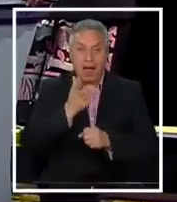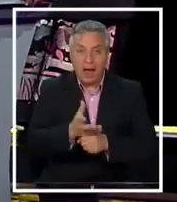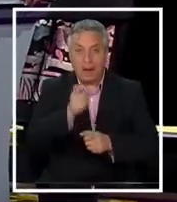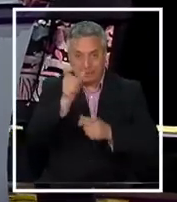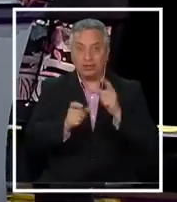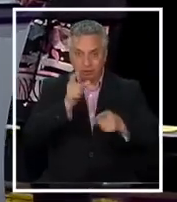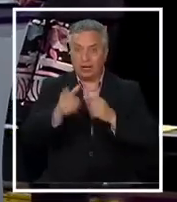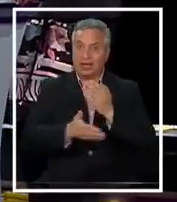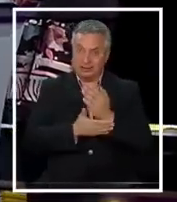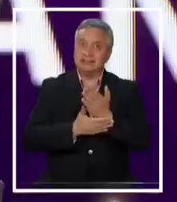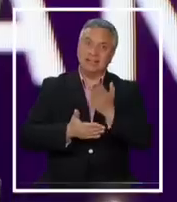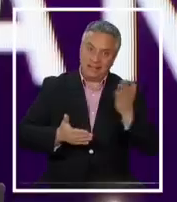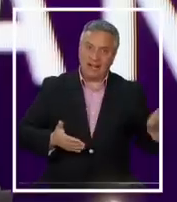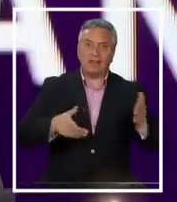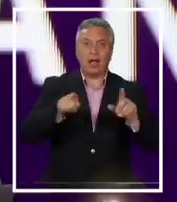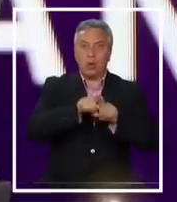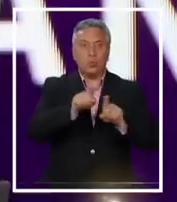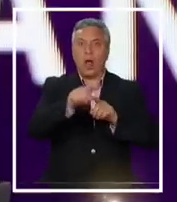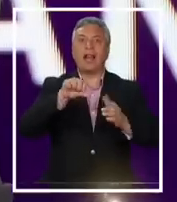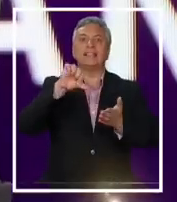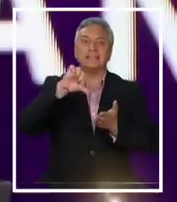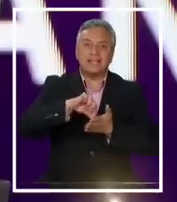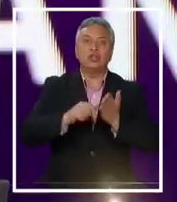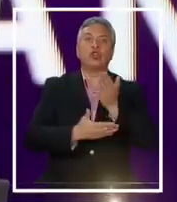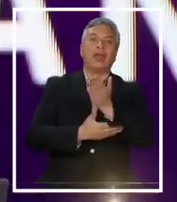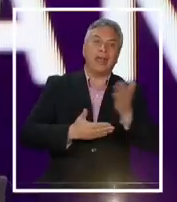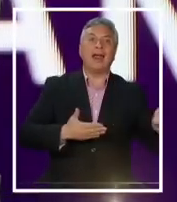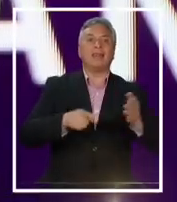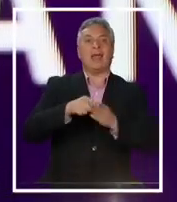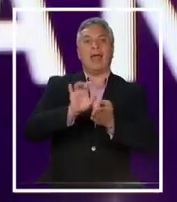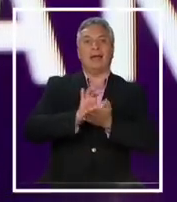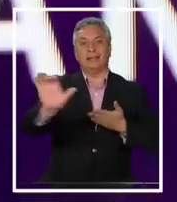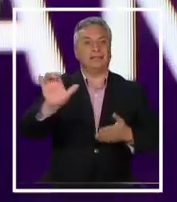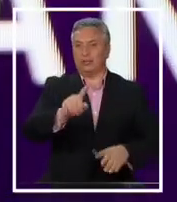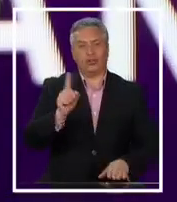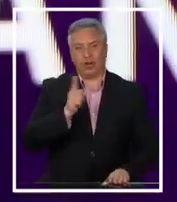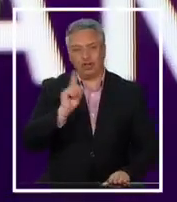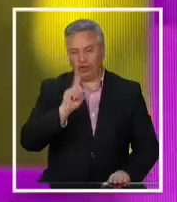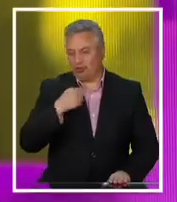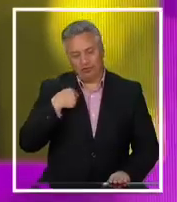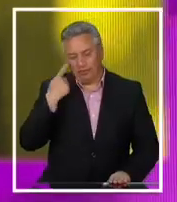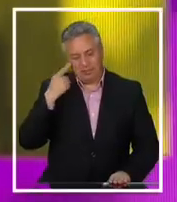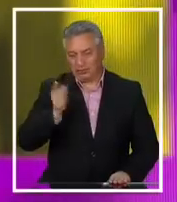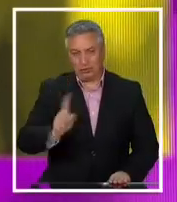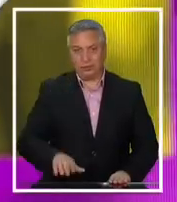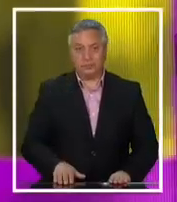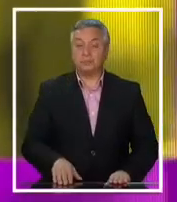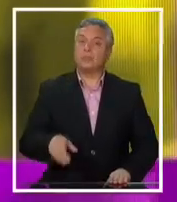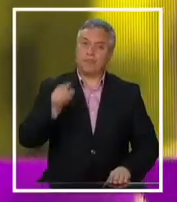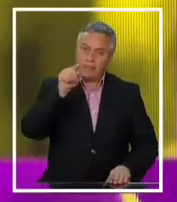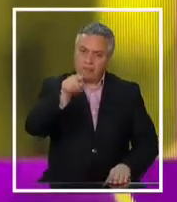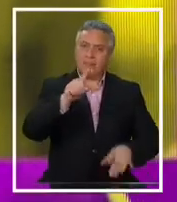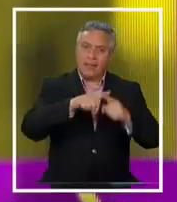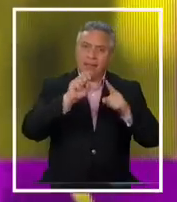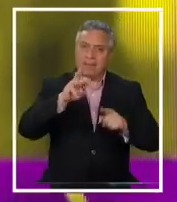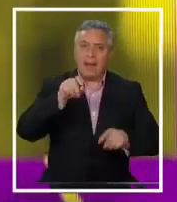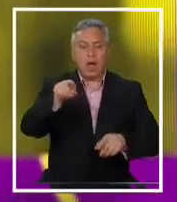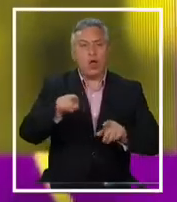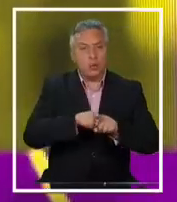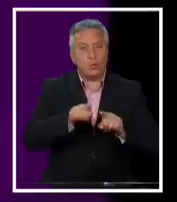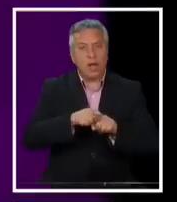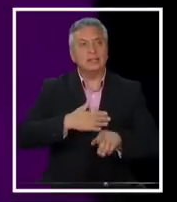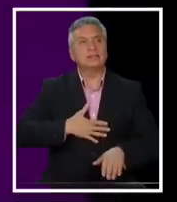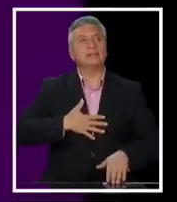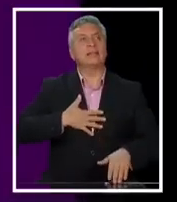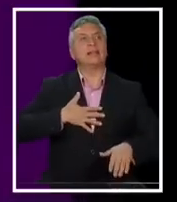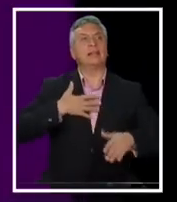creo que tengan este rótulo de centro izquierda por el rechazo. ¿Y ustedes, Jimena Rincón, se sienten protegiendo, de alguna manera, a la